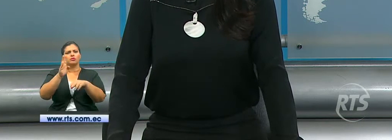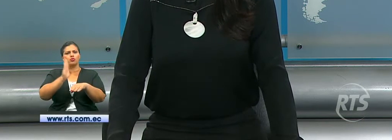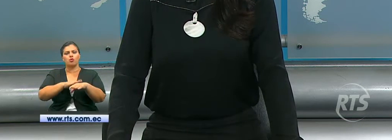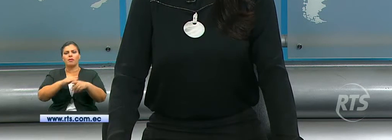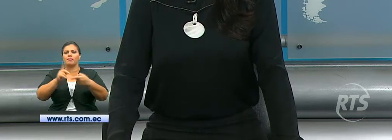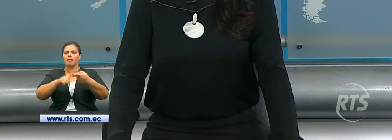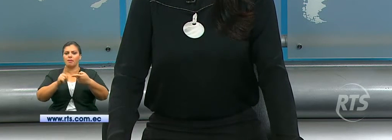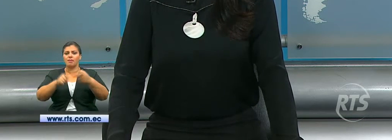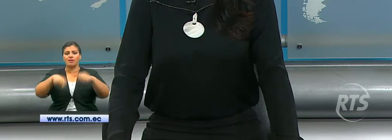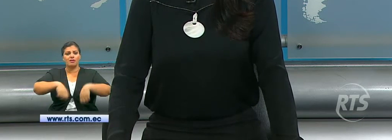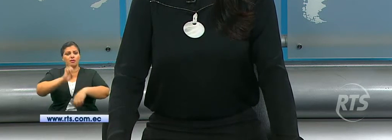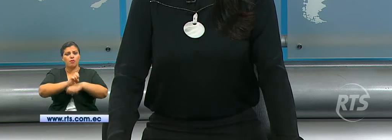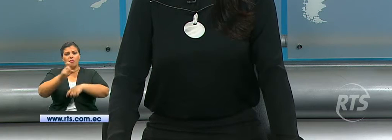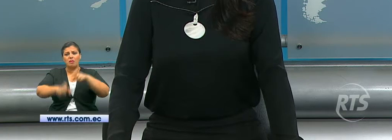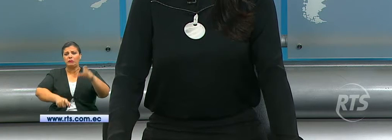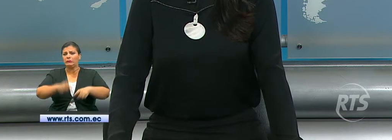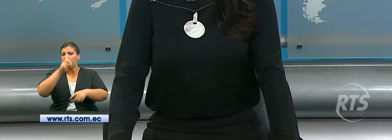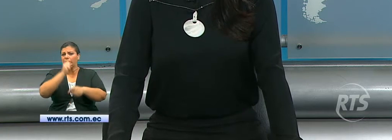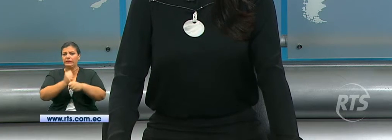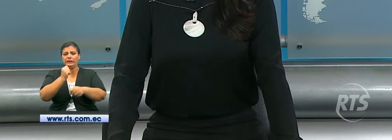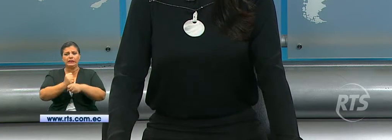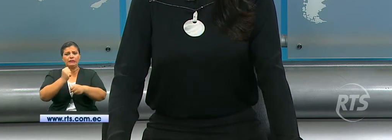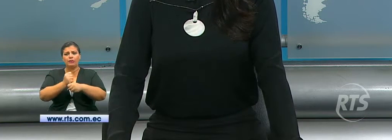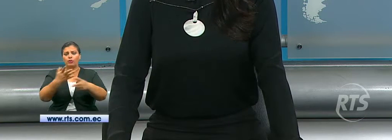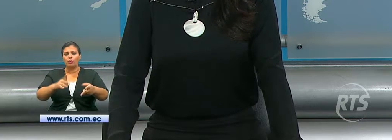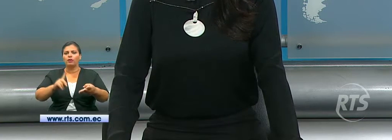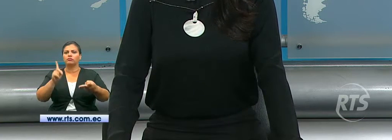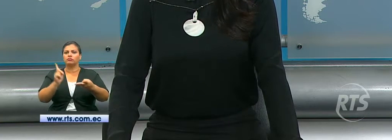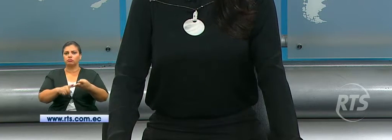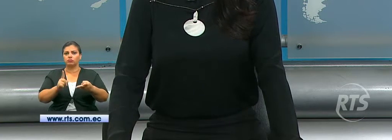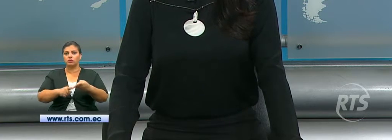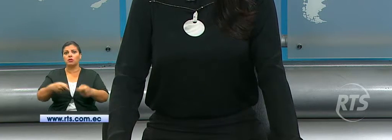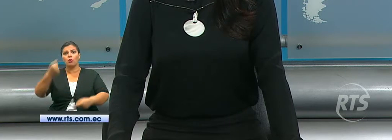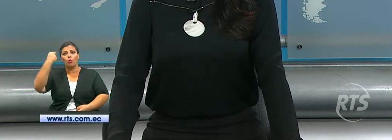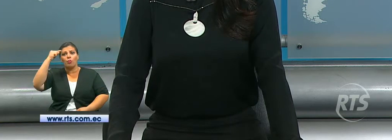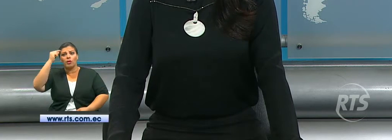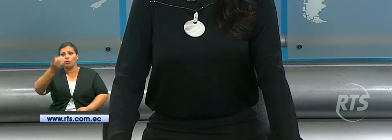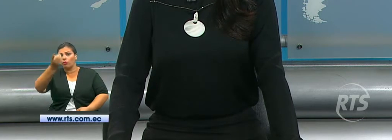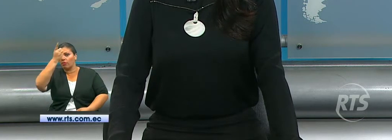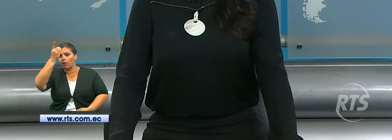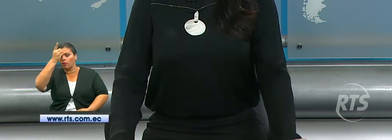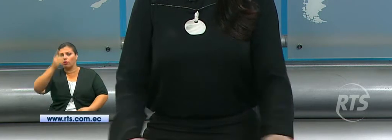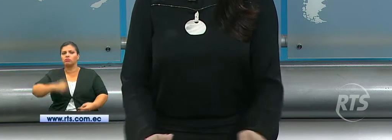Correa en su visita a la provincia de Loja. Enseguida un resumen de sus declaraciones.